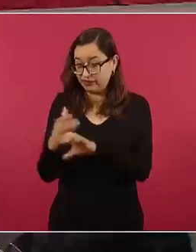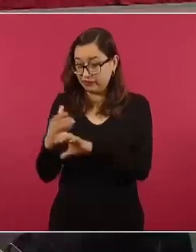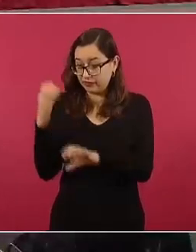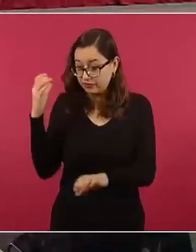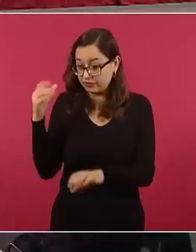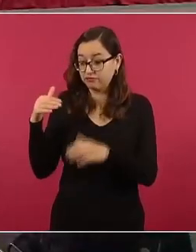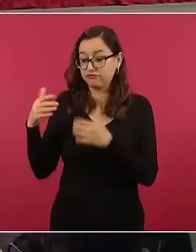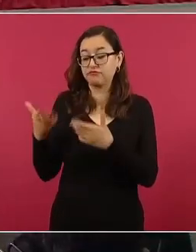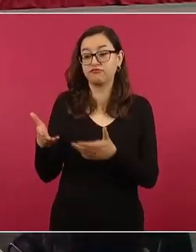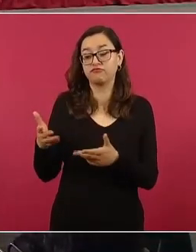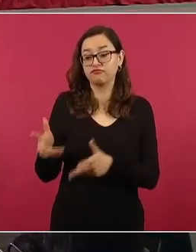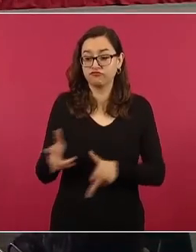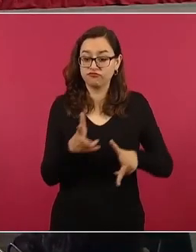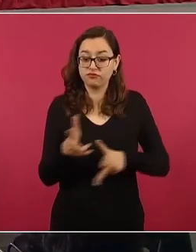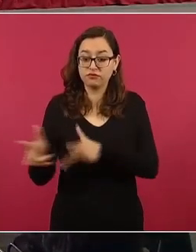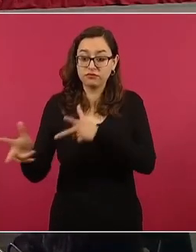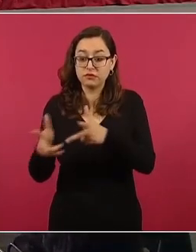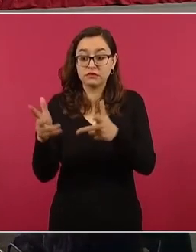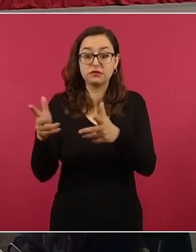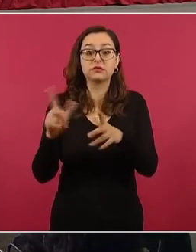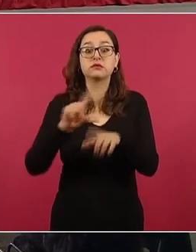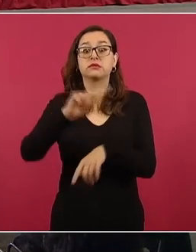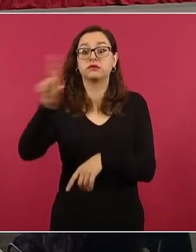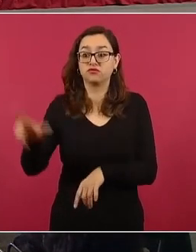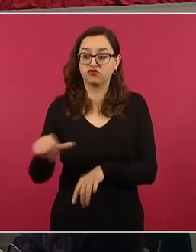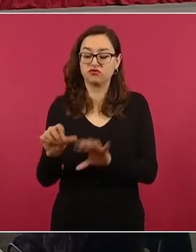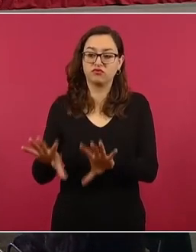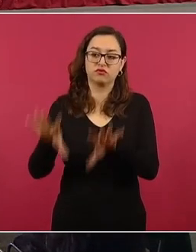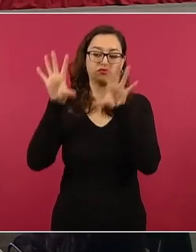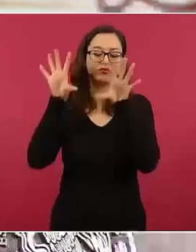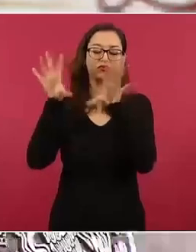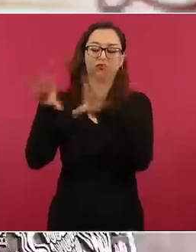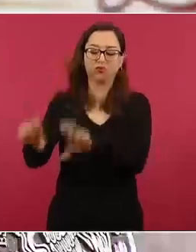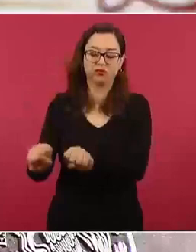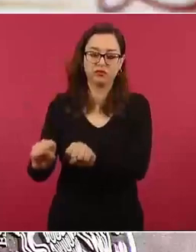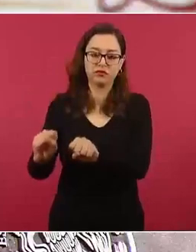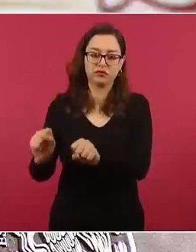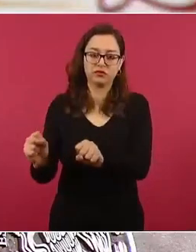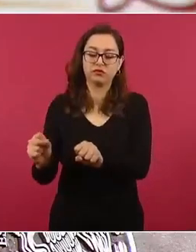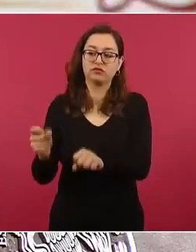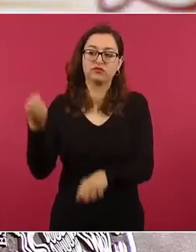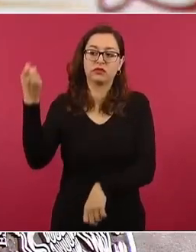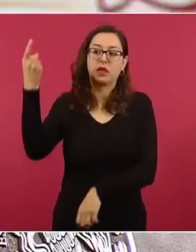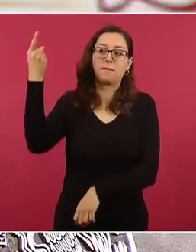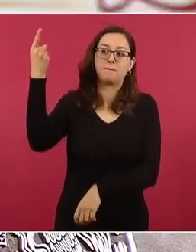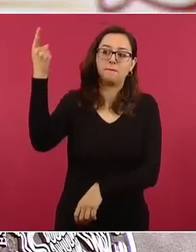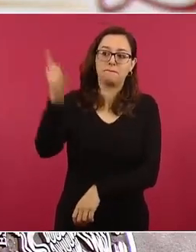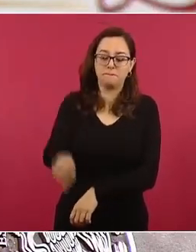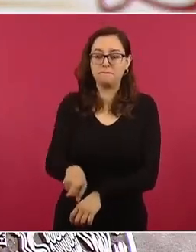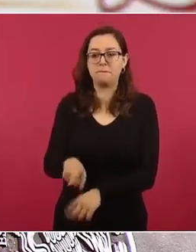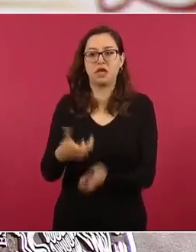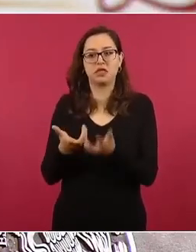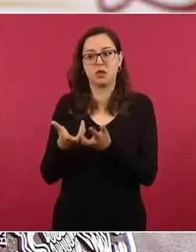violencia y el momento del incremento de la violencia y la orden de desaparecer a los